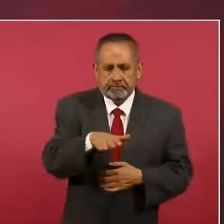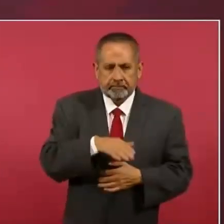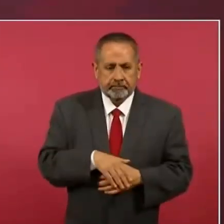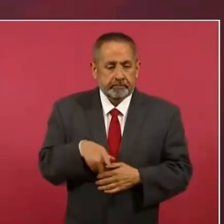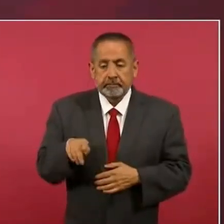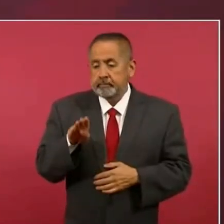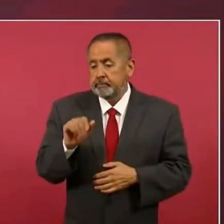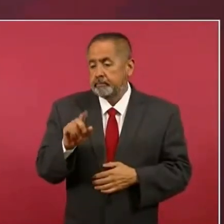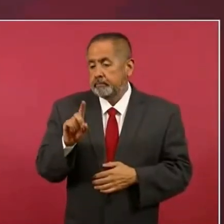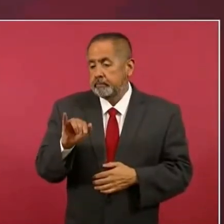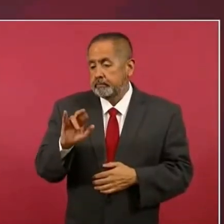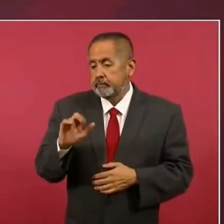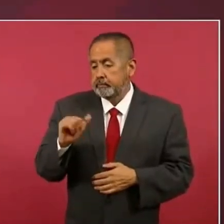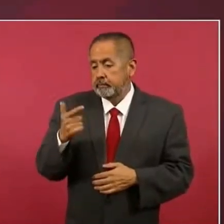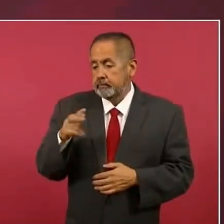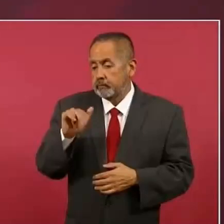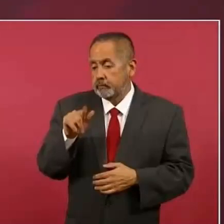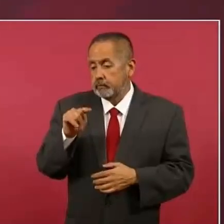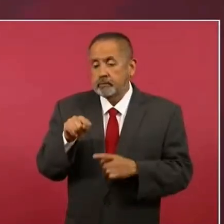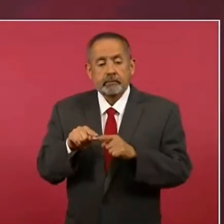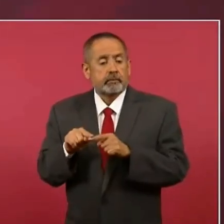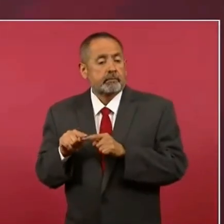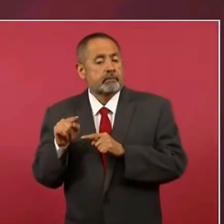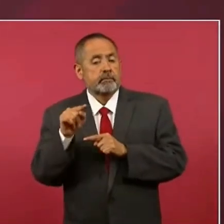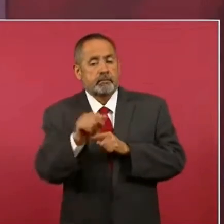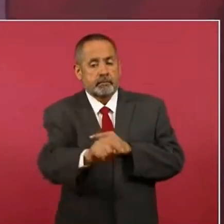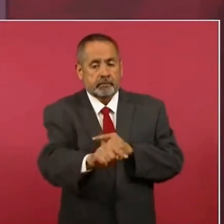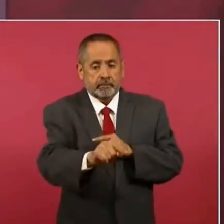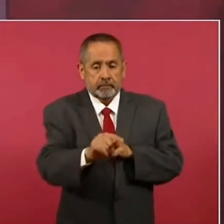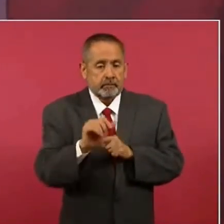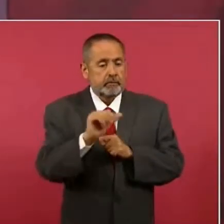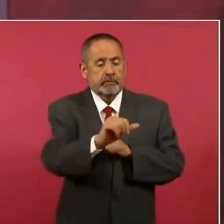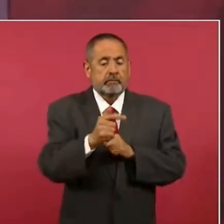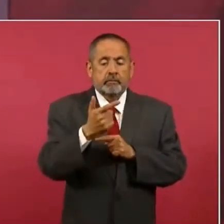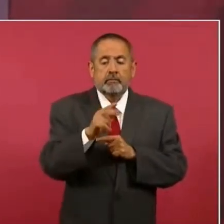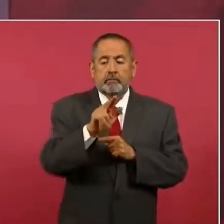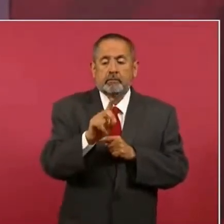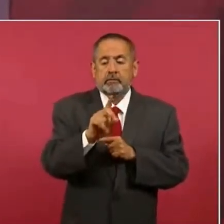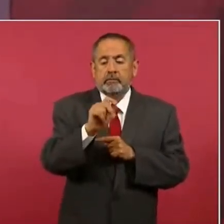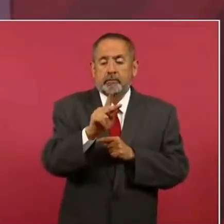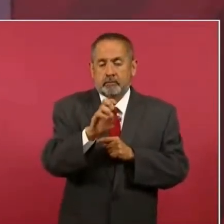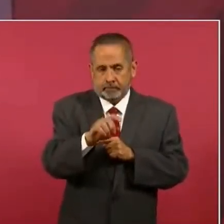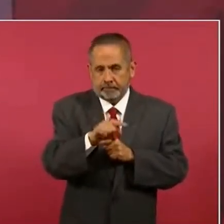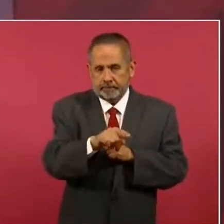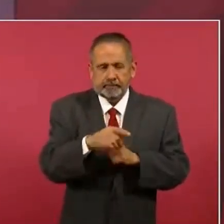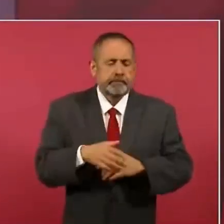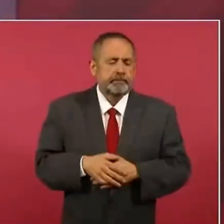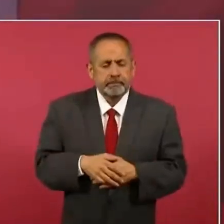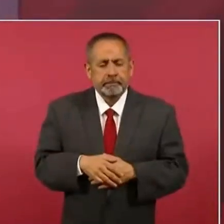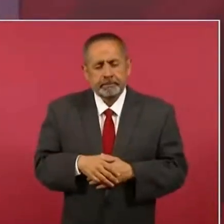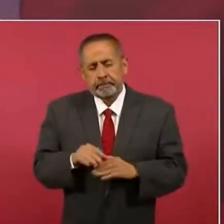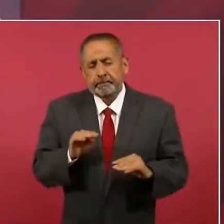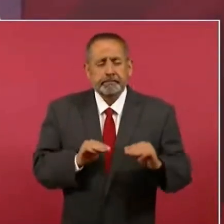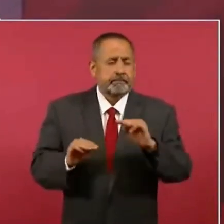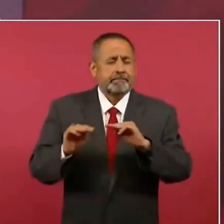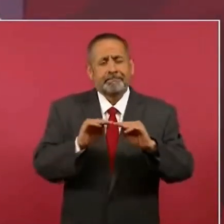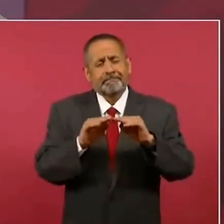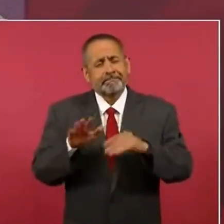Badiraguato, allá a Guadalupe y Calvo. Y en lo más alto,